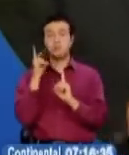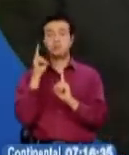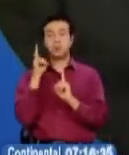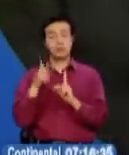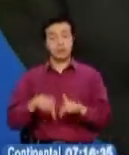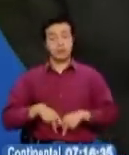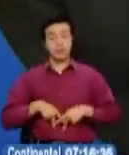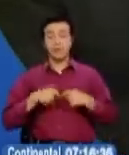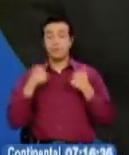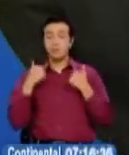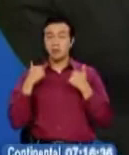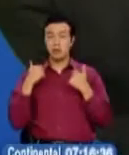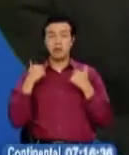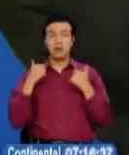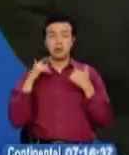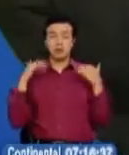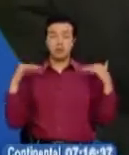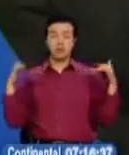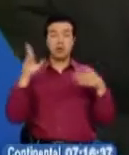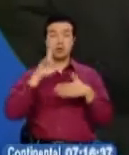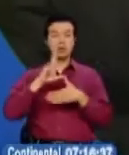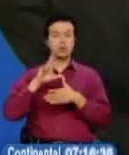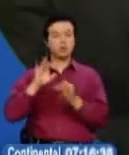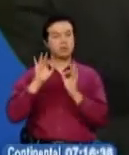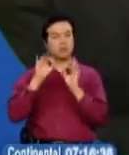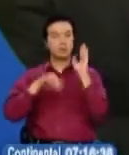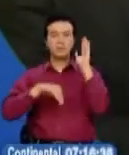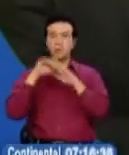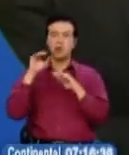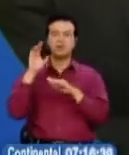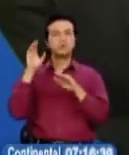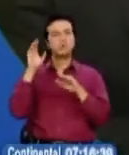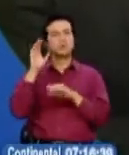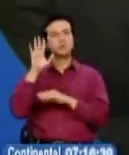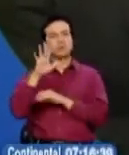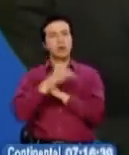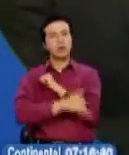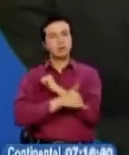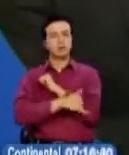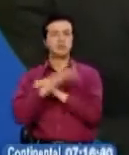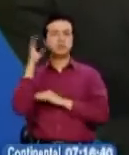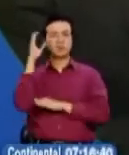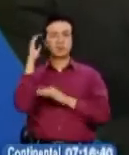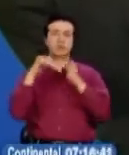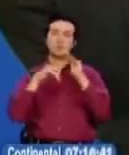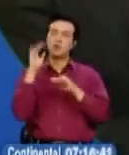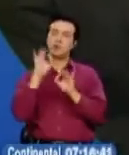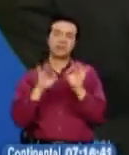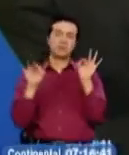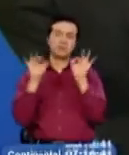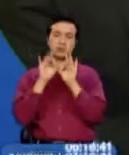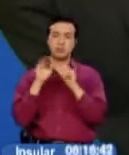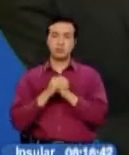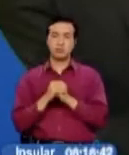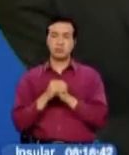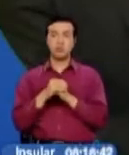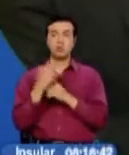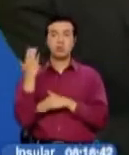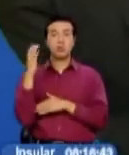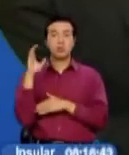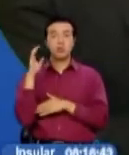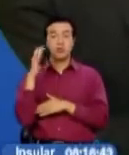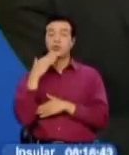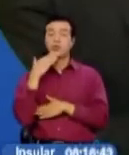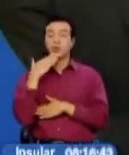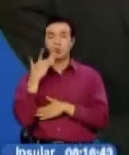el buen vivir de toda la sección de Latinoamérica, sobre todo en los amigos colombianos, en los hermanos colombianos. Y se convierte en un reto y